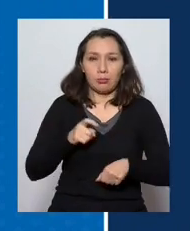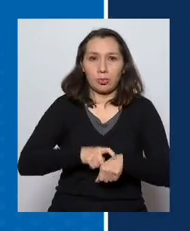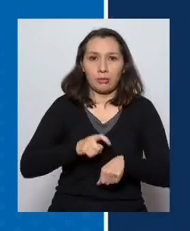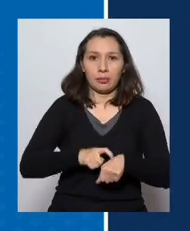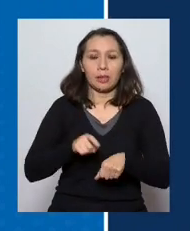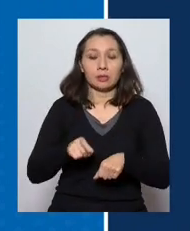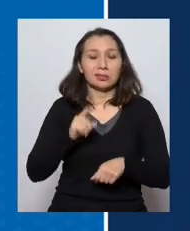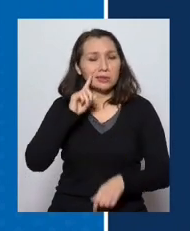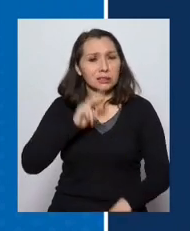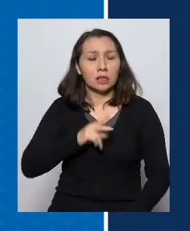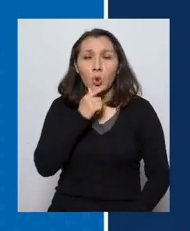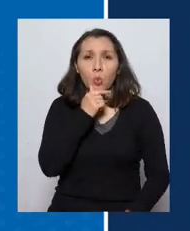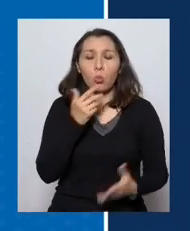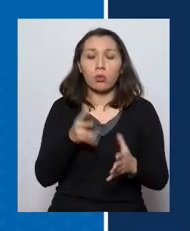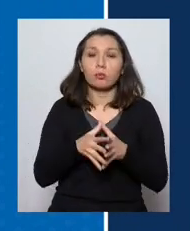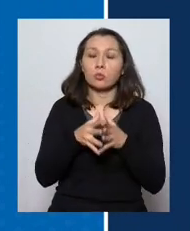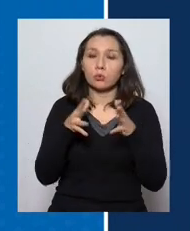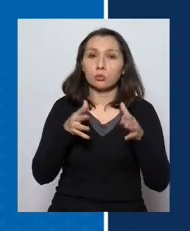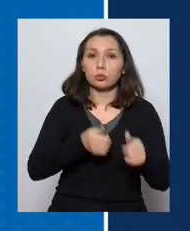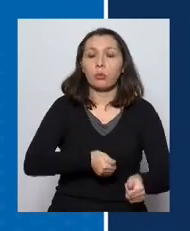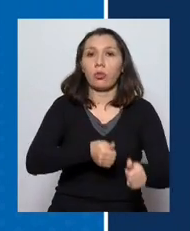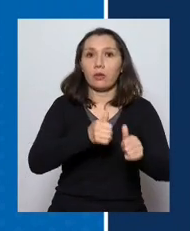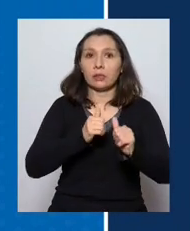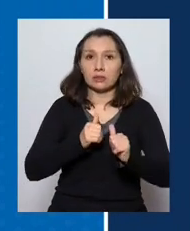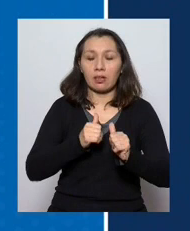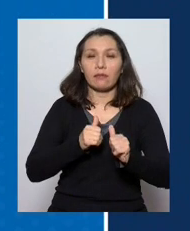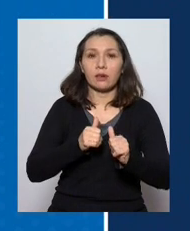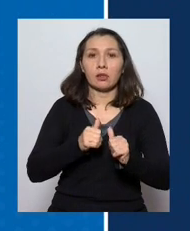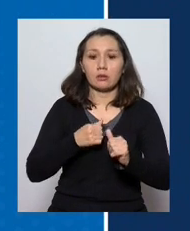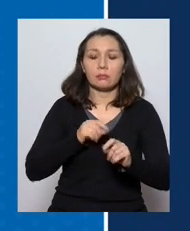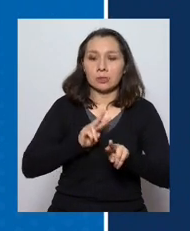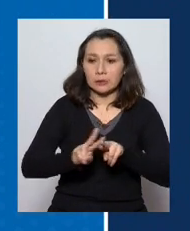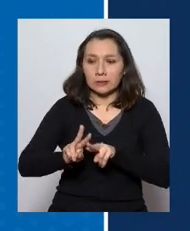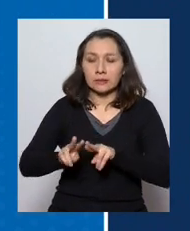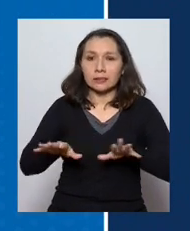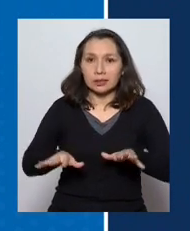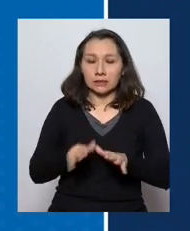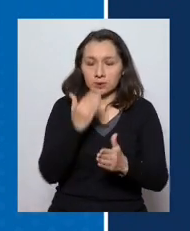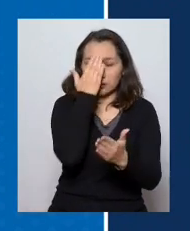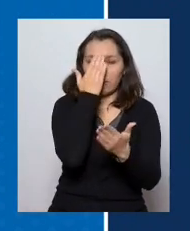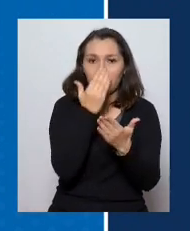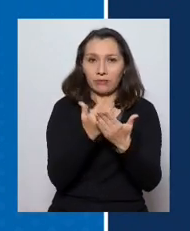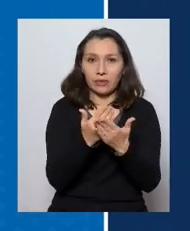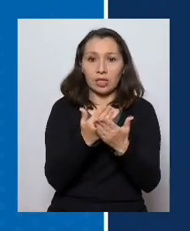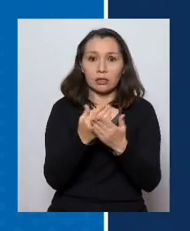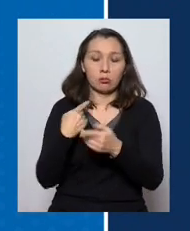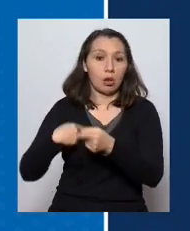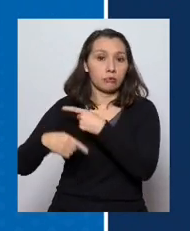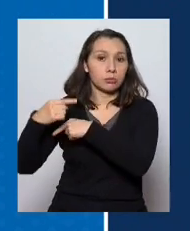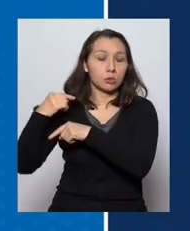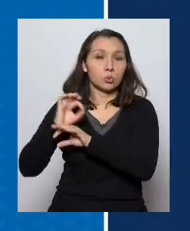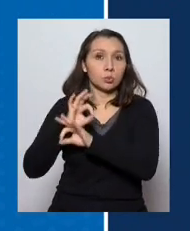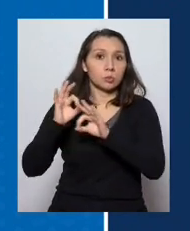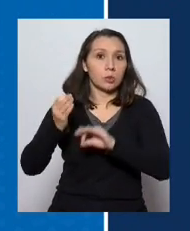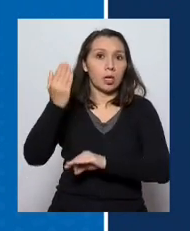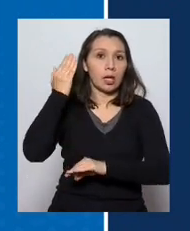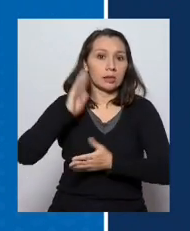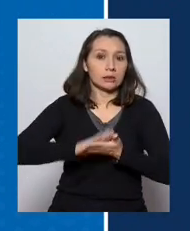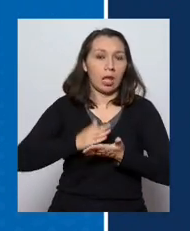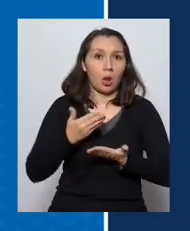Se trata sin duda del más grande desafío que estamos haciendo y enfrentando en nuestra historia sanitaria.